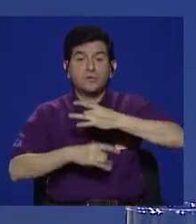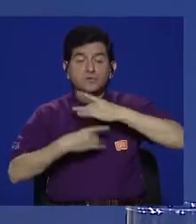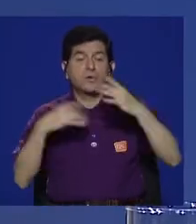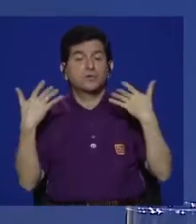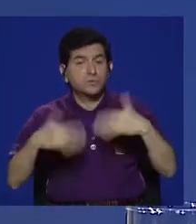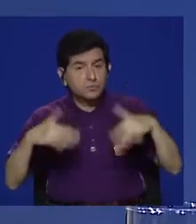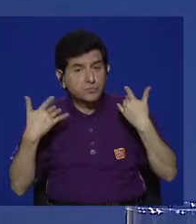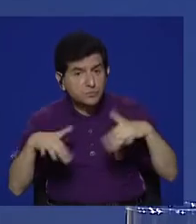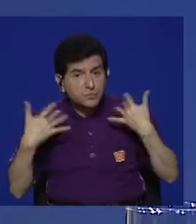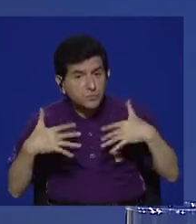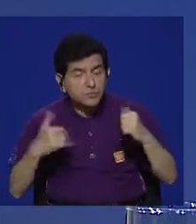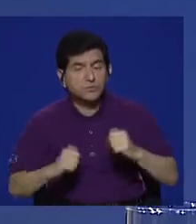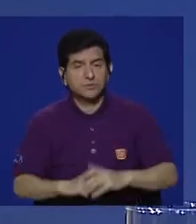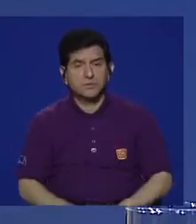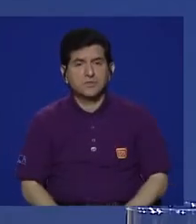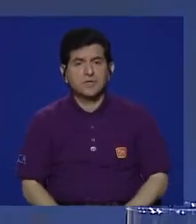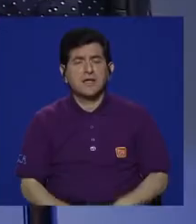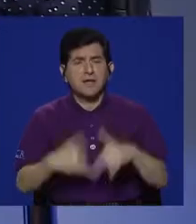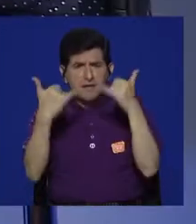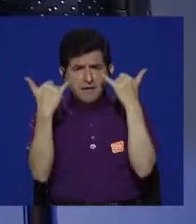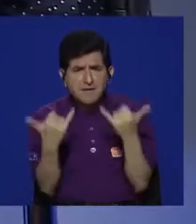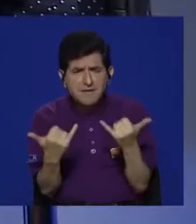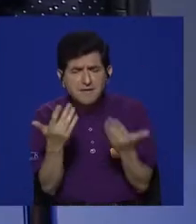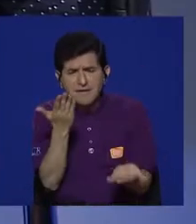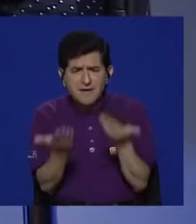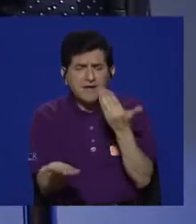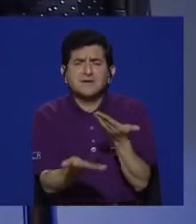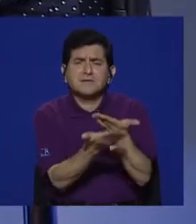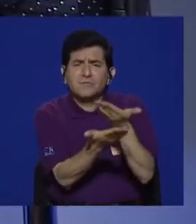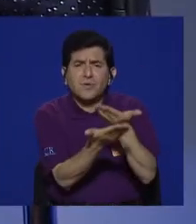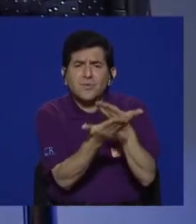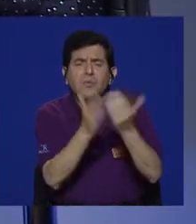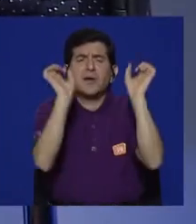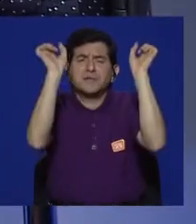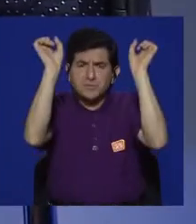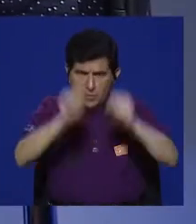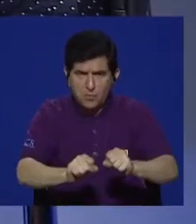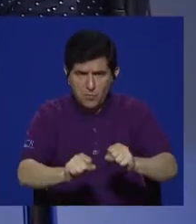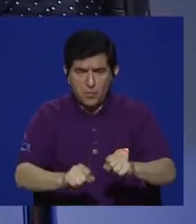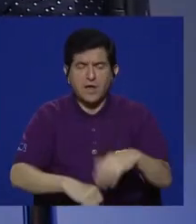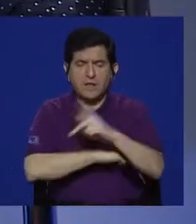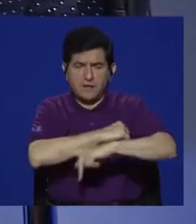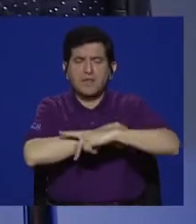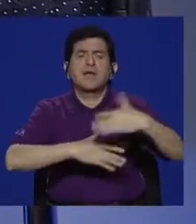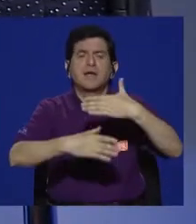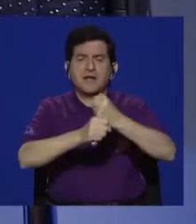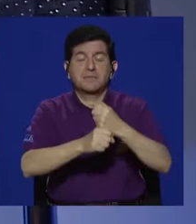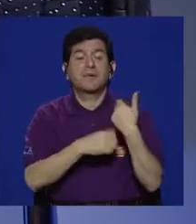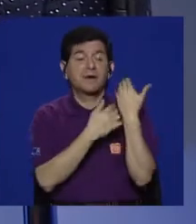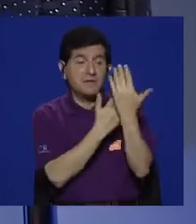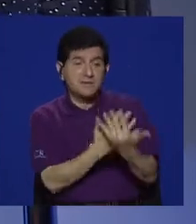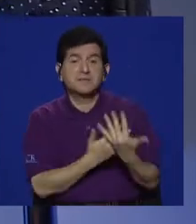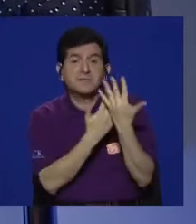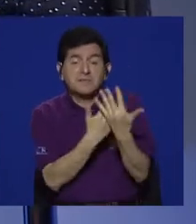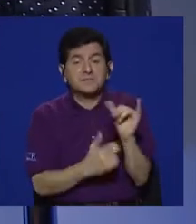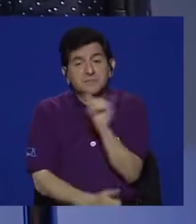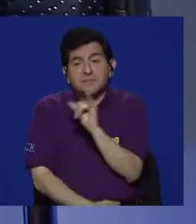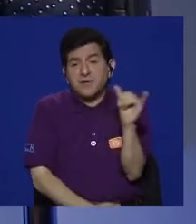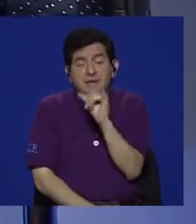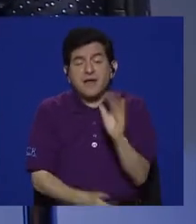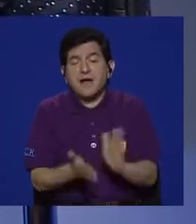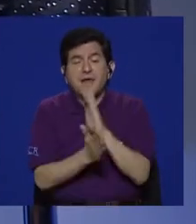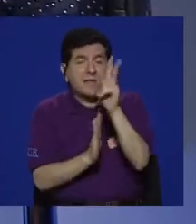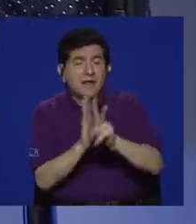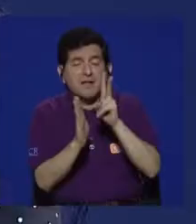un tema que nos interesa muchísimo y que hemos podido, digamos, constatar que es posible en este país. Y esperamos